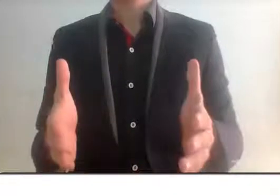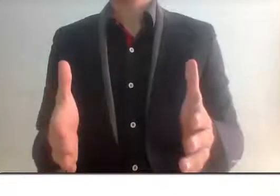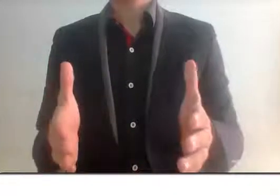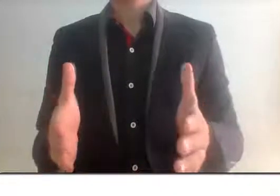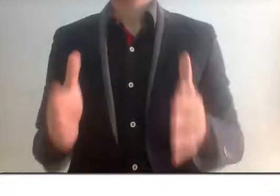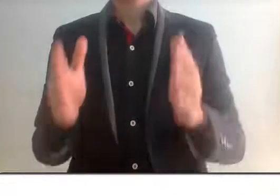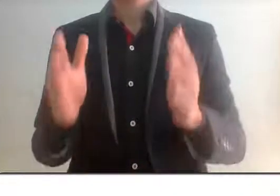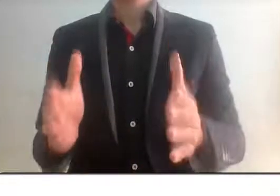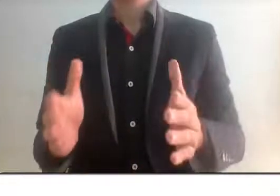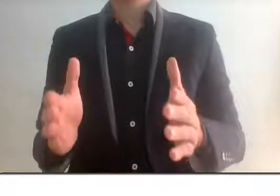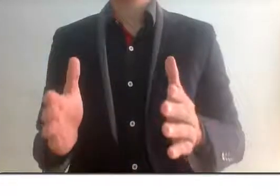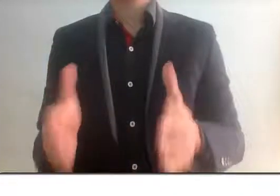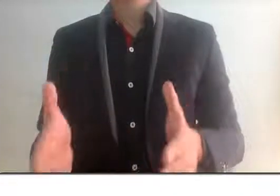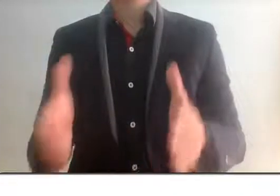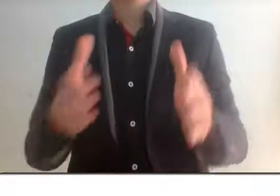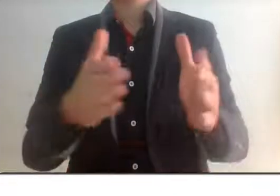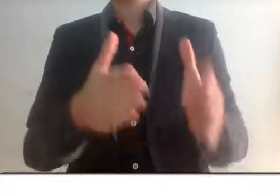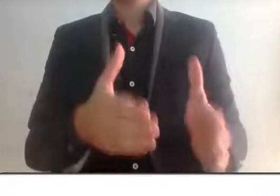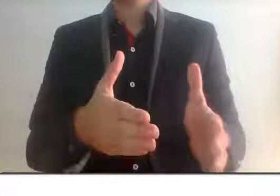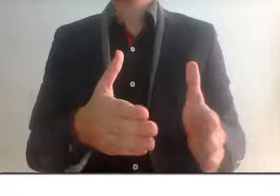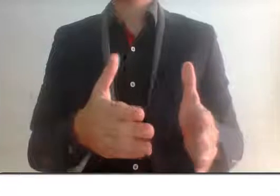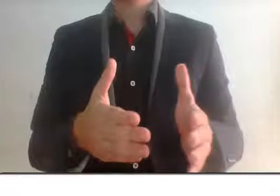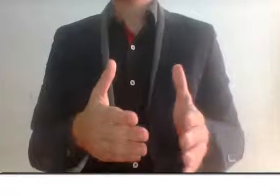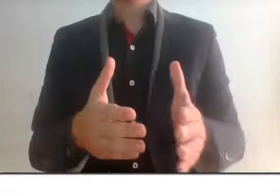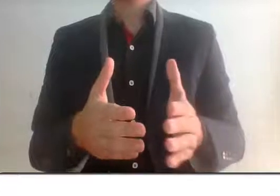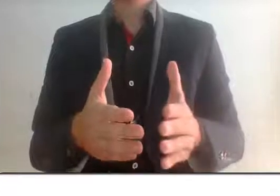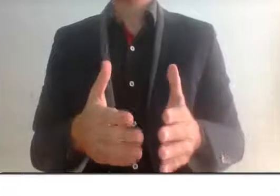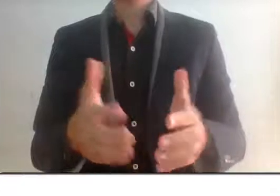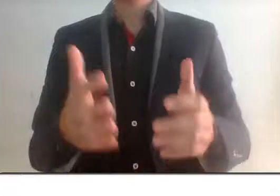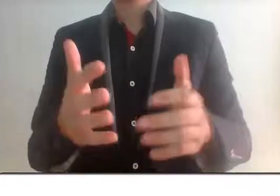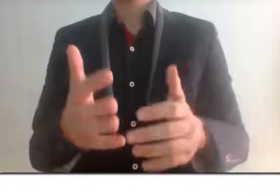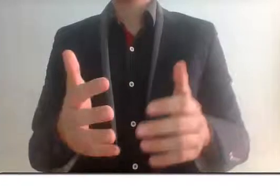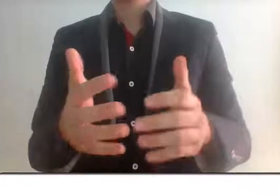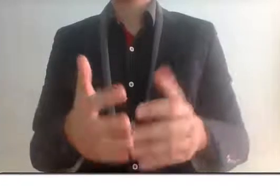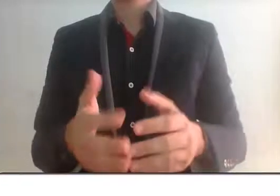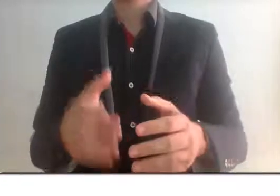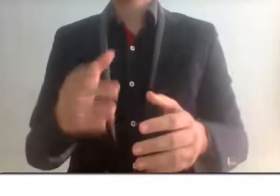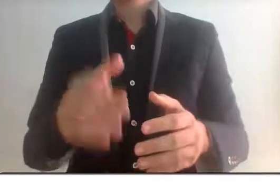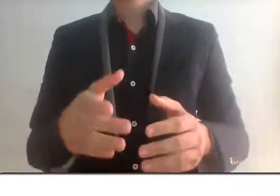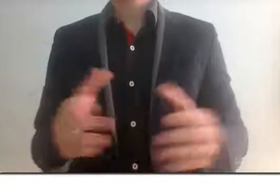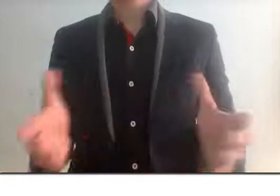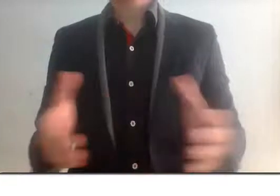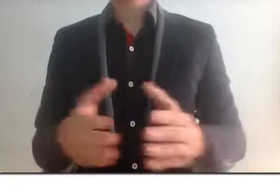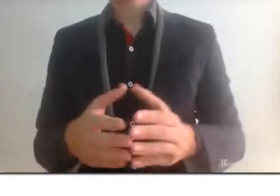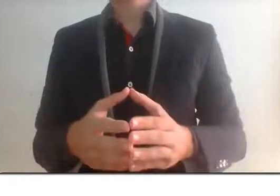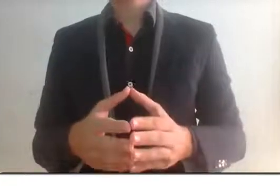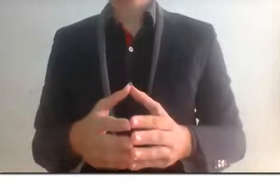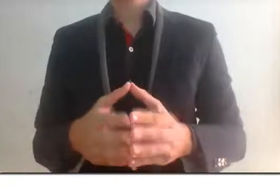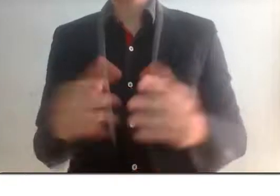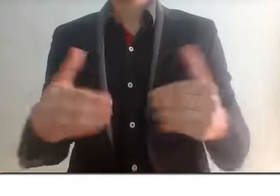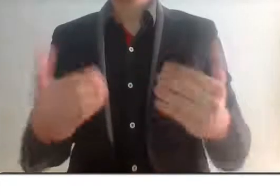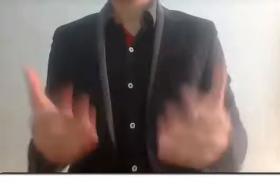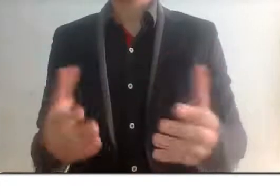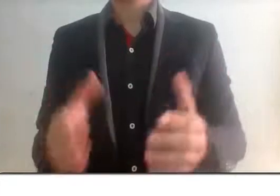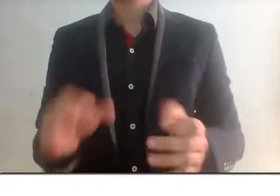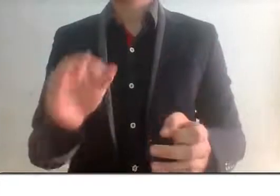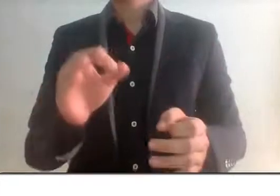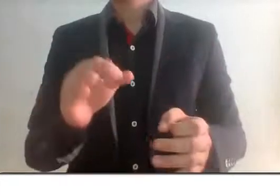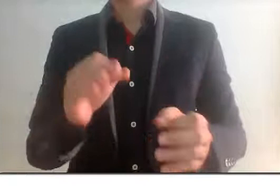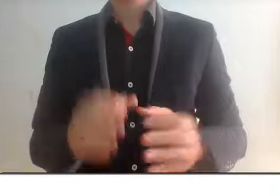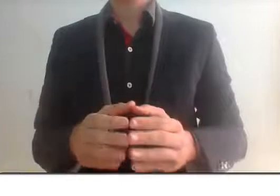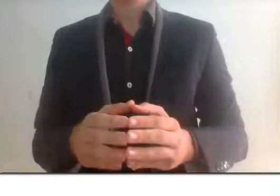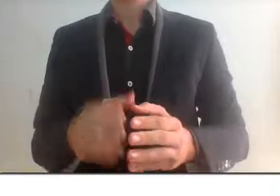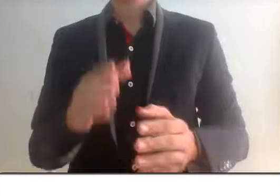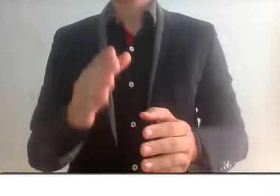los derechos humanos, donde recordemos durante los periodos de los que gobernó el PAN, gobernó el PRI, este tipo de cosas no ocurría, ¿por qué?